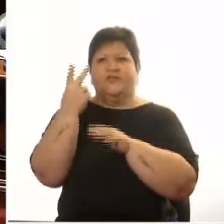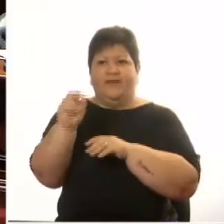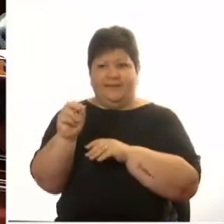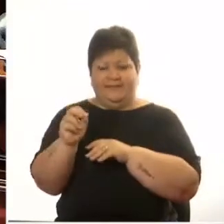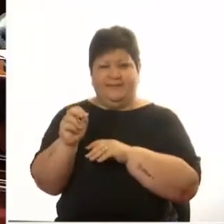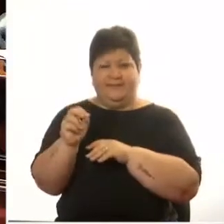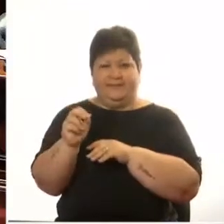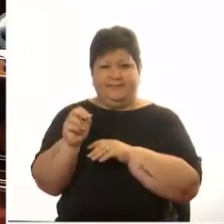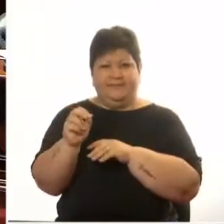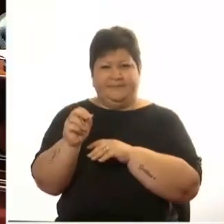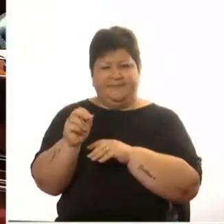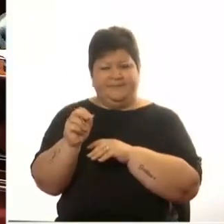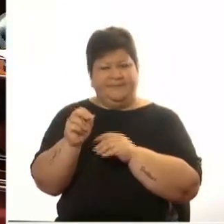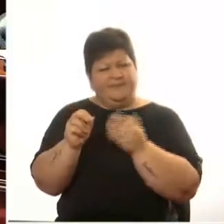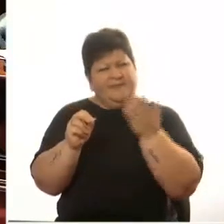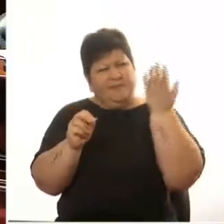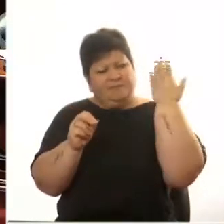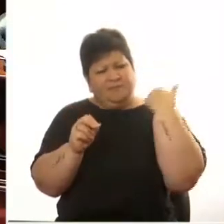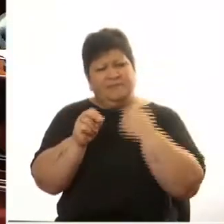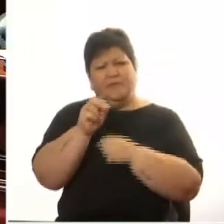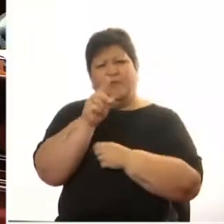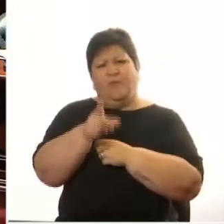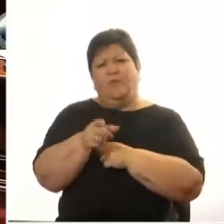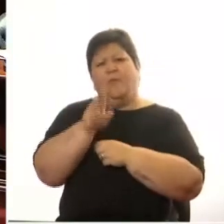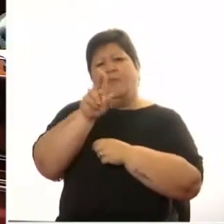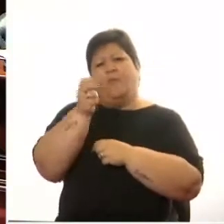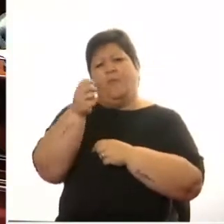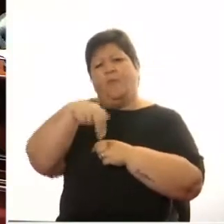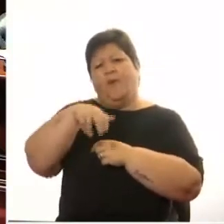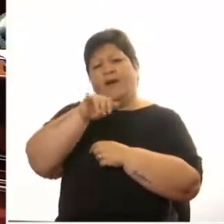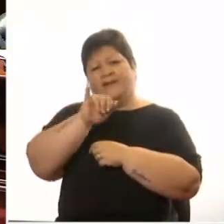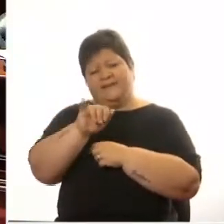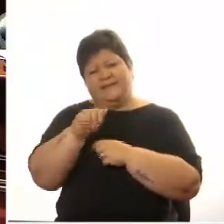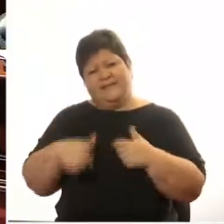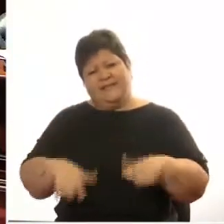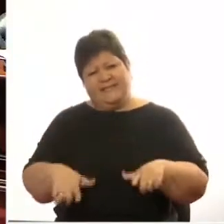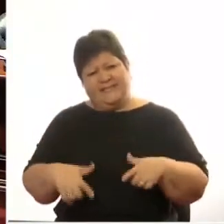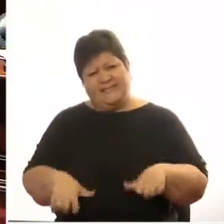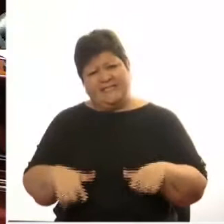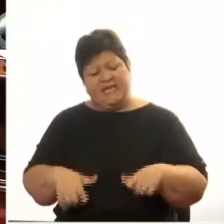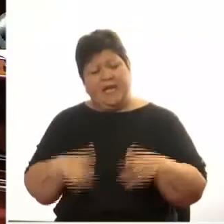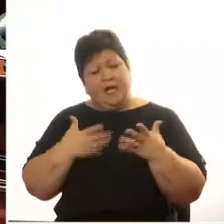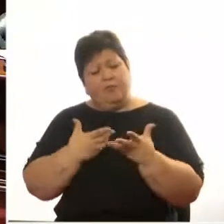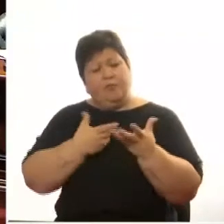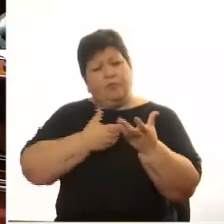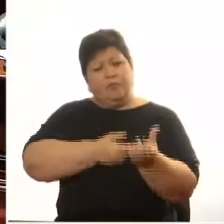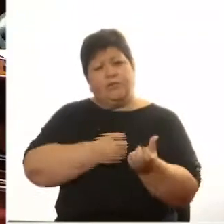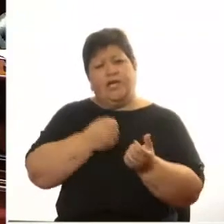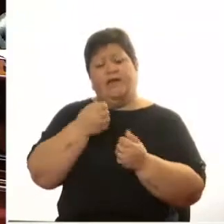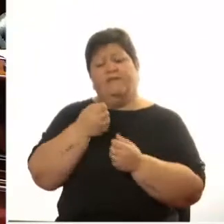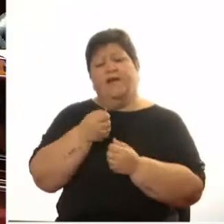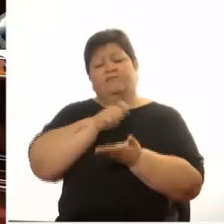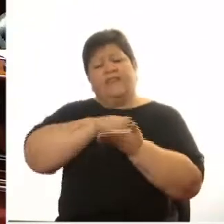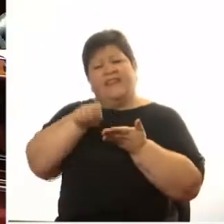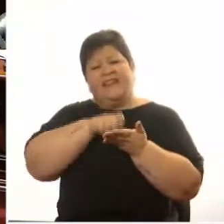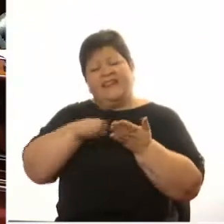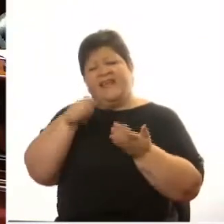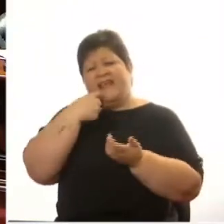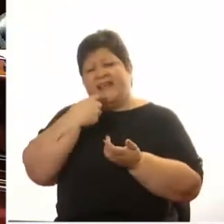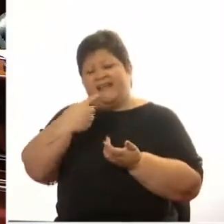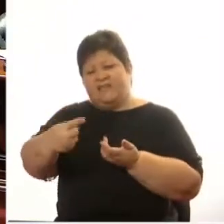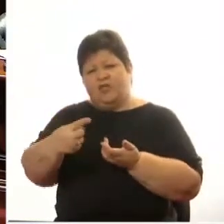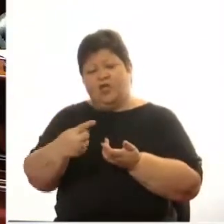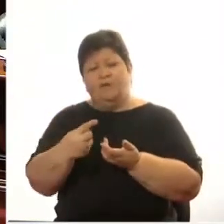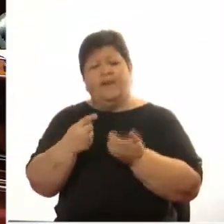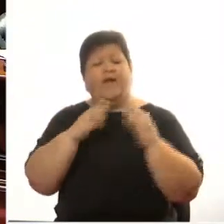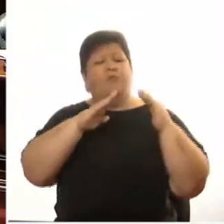el entonces canciller Alberto Guani apoyaba la declaración Balfour que reclamaba un hogar para el